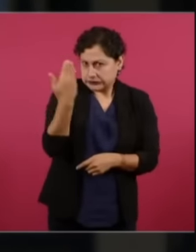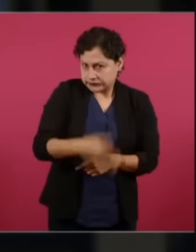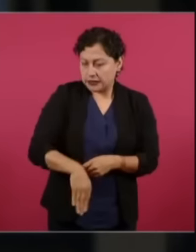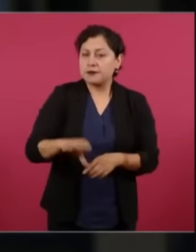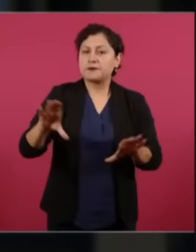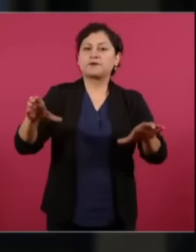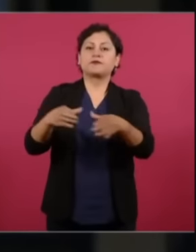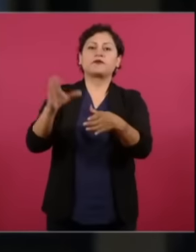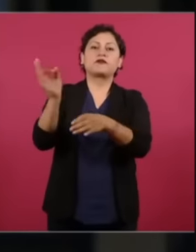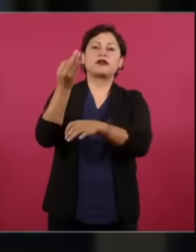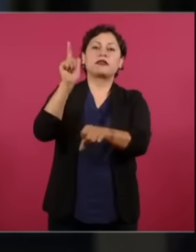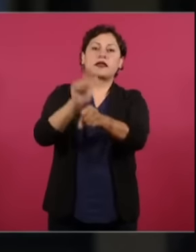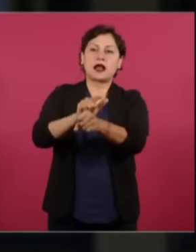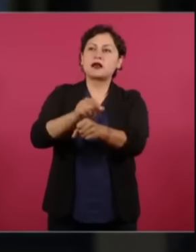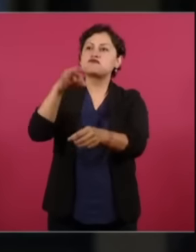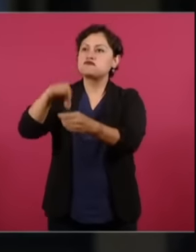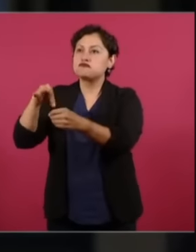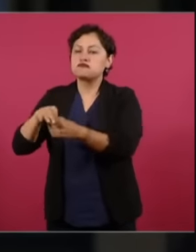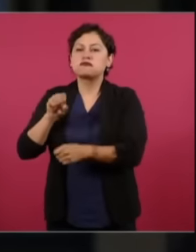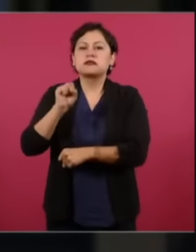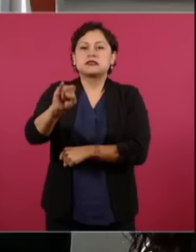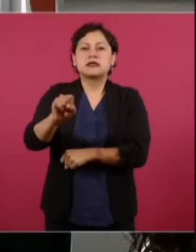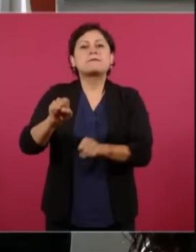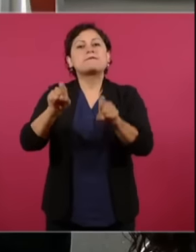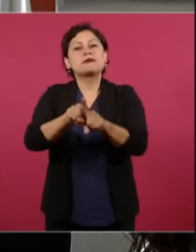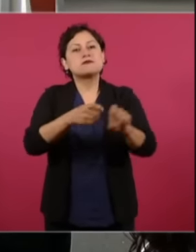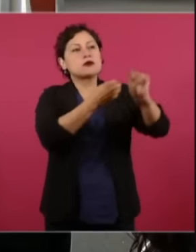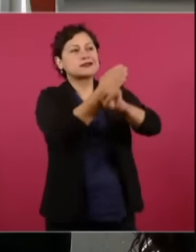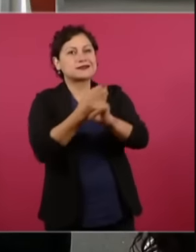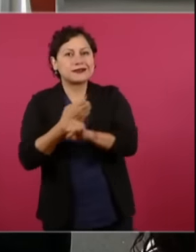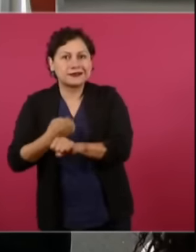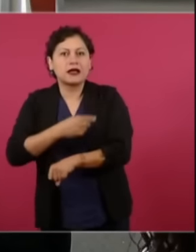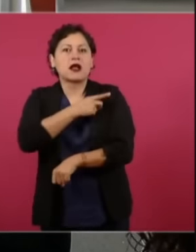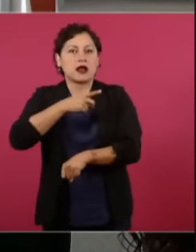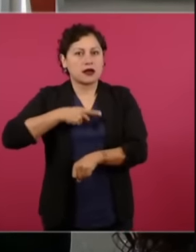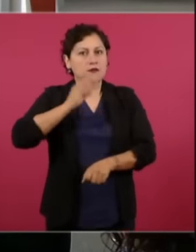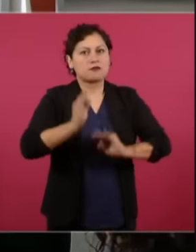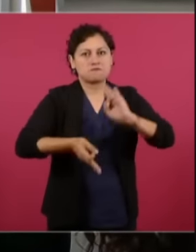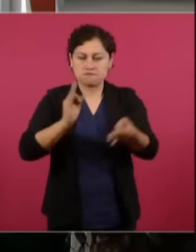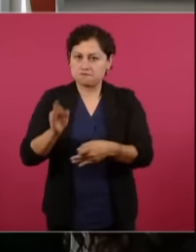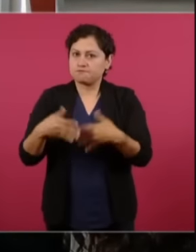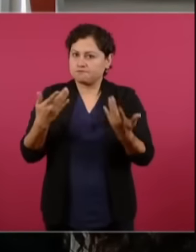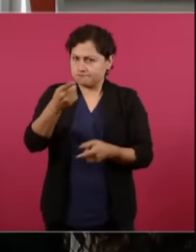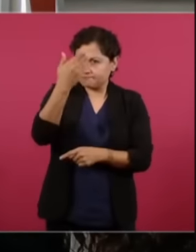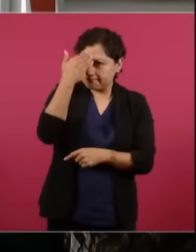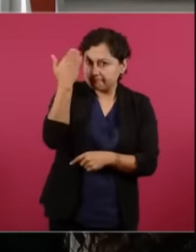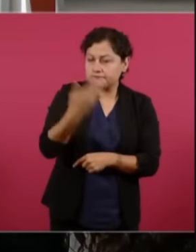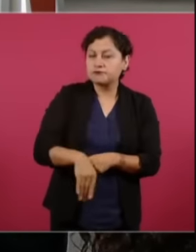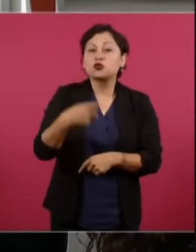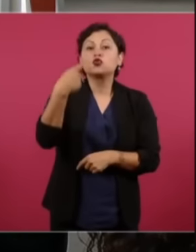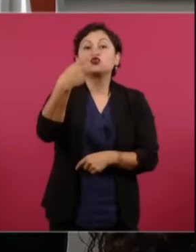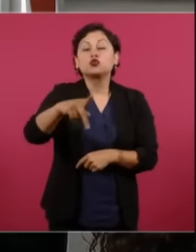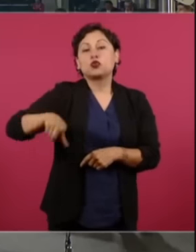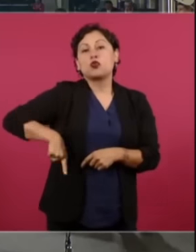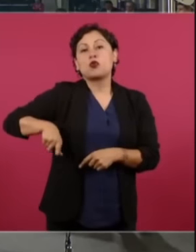aprobada la reforma por los congresos locales. Presidente, usted ha impulsado, su administración ha impulsado esta reforma al Poder Judicial.